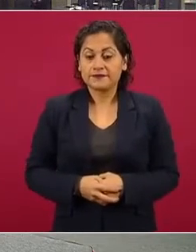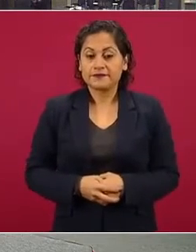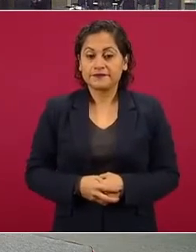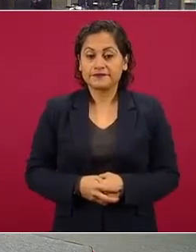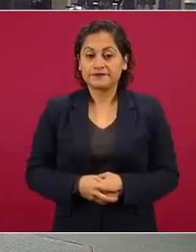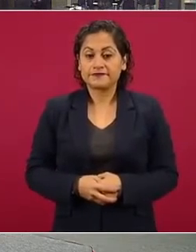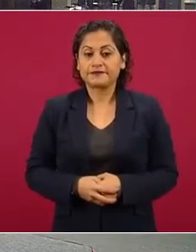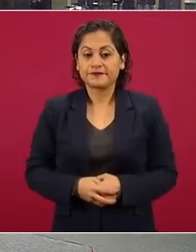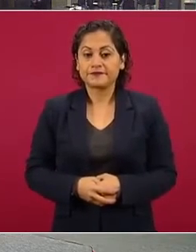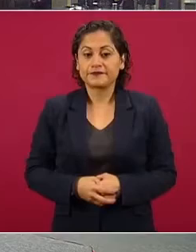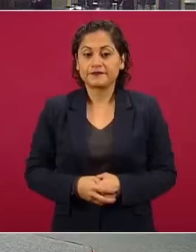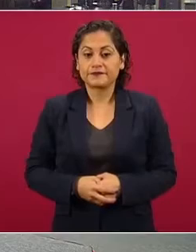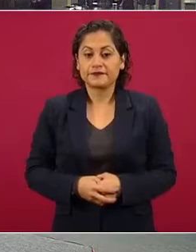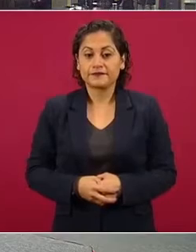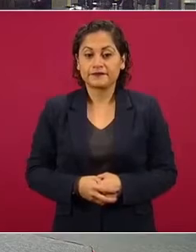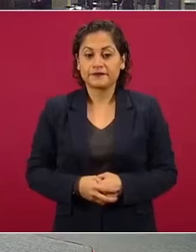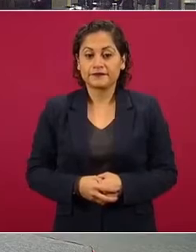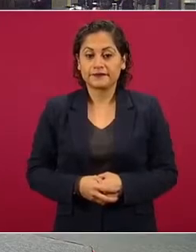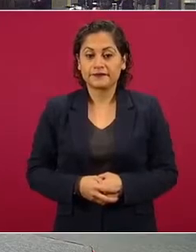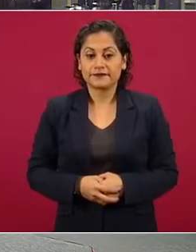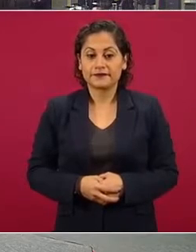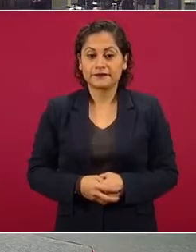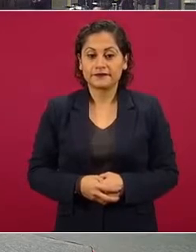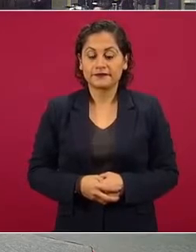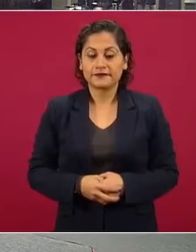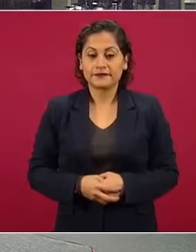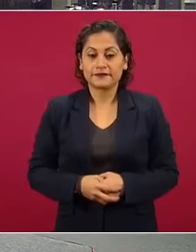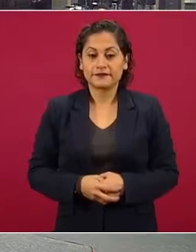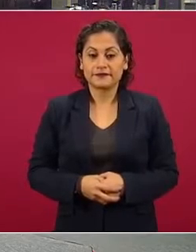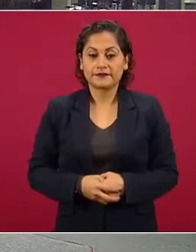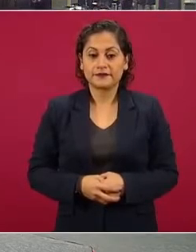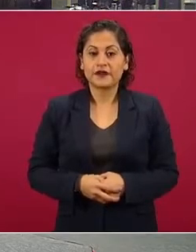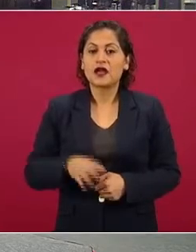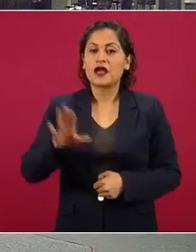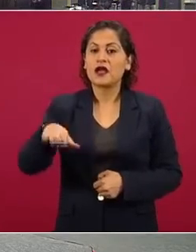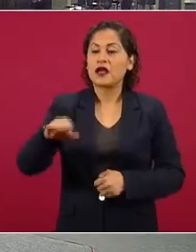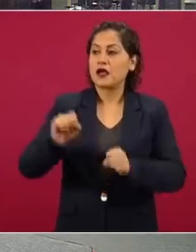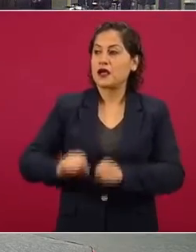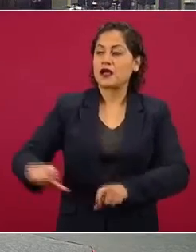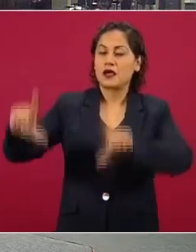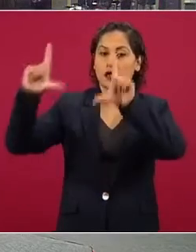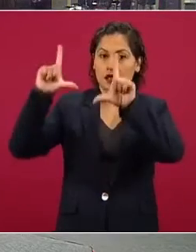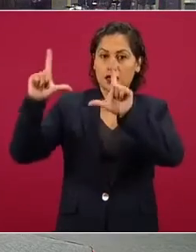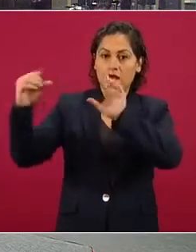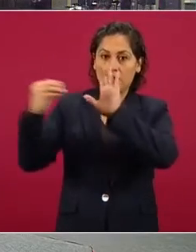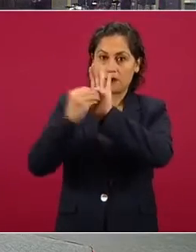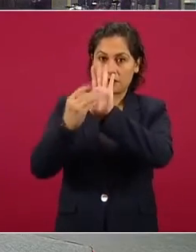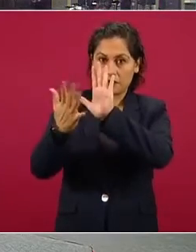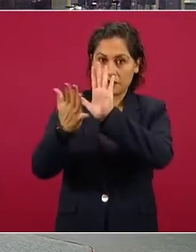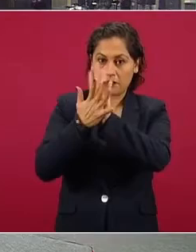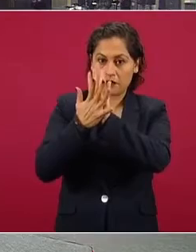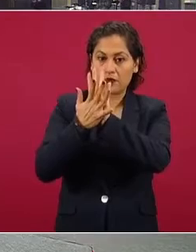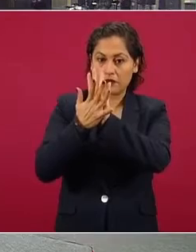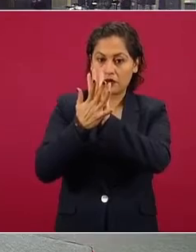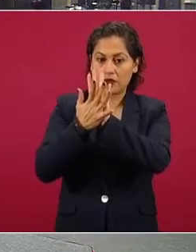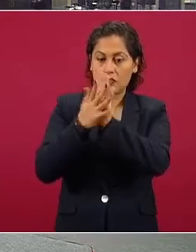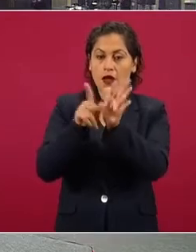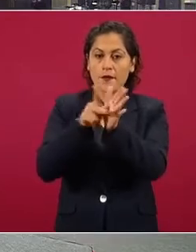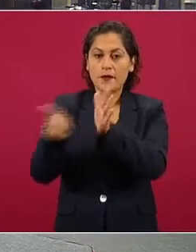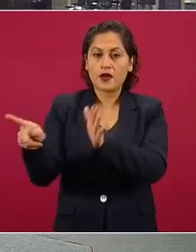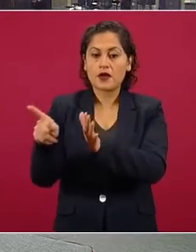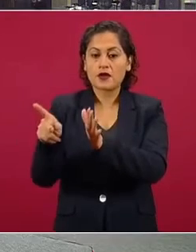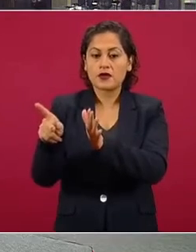A ver, pero pon para que no vayan a… pon el del Universal,